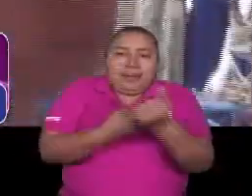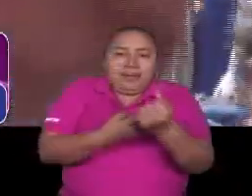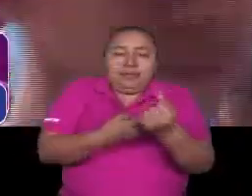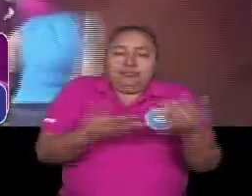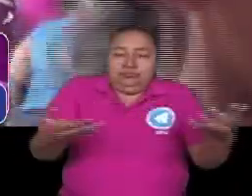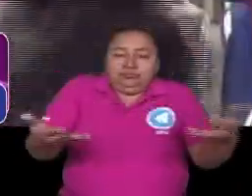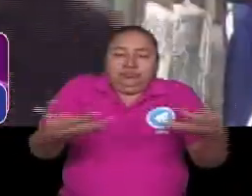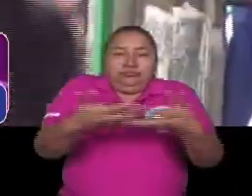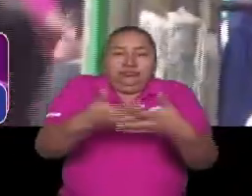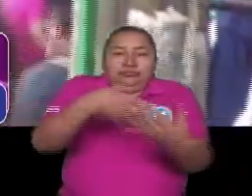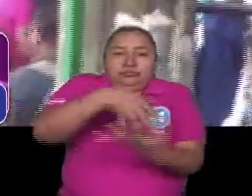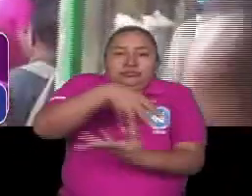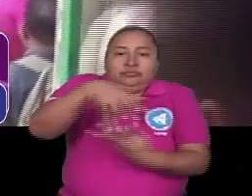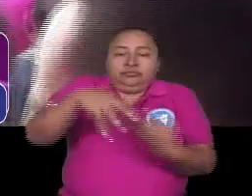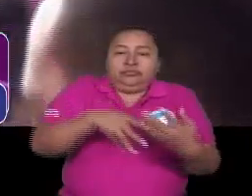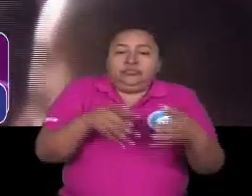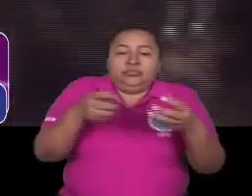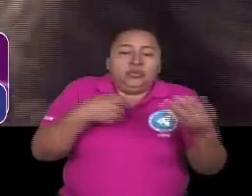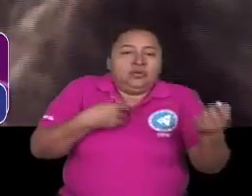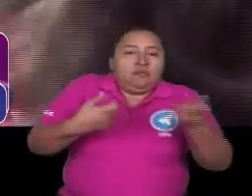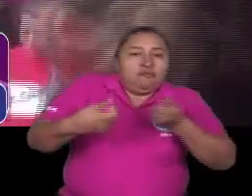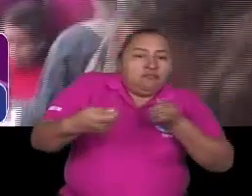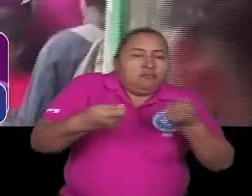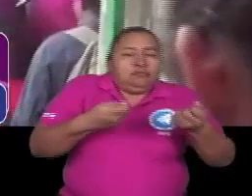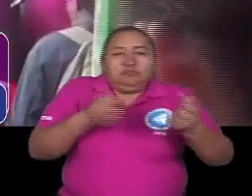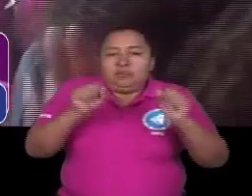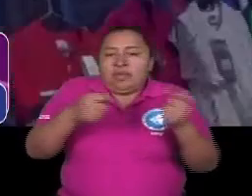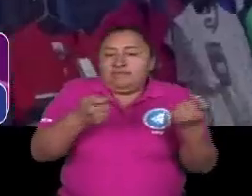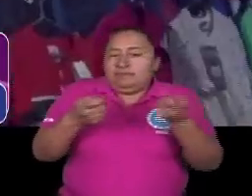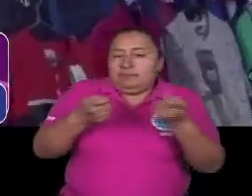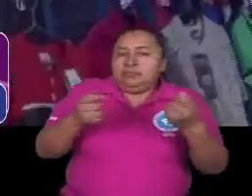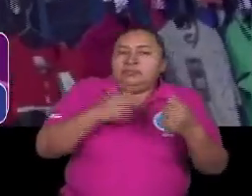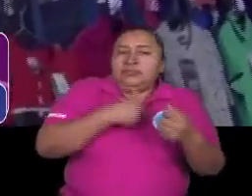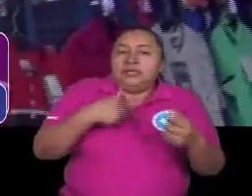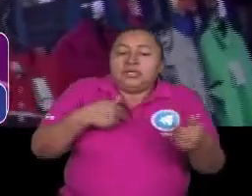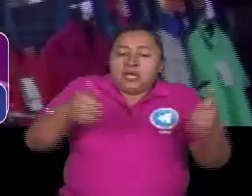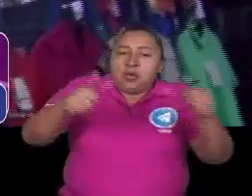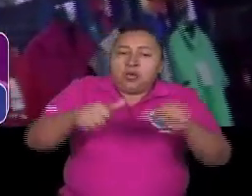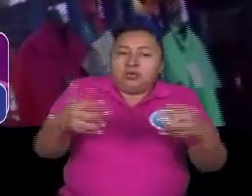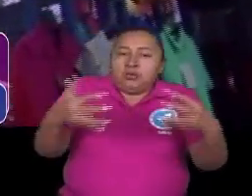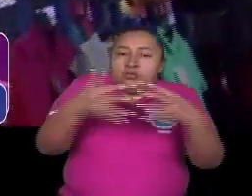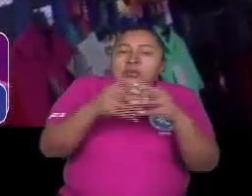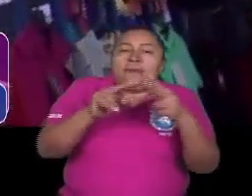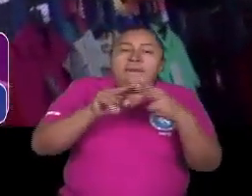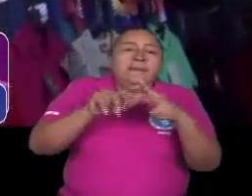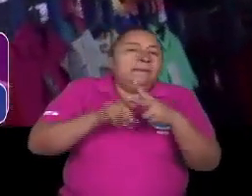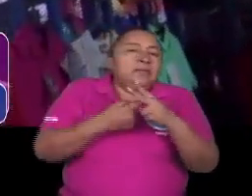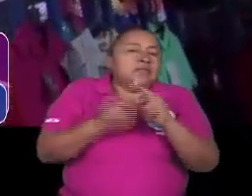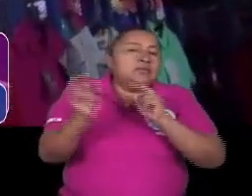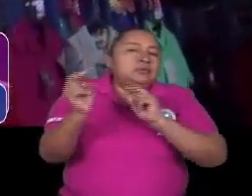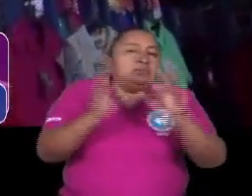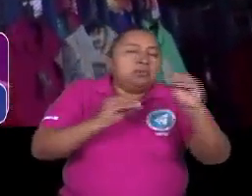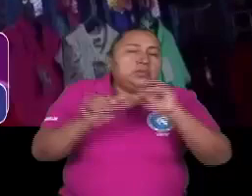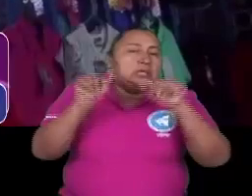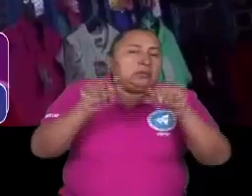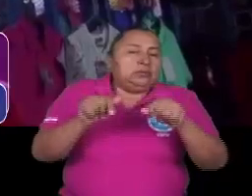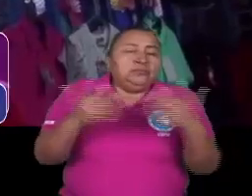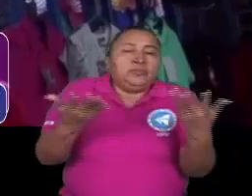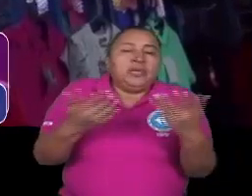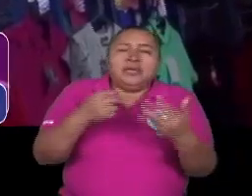sociales dentro de una correlación de fuerzas en que pueden establecer vinculación a partir del diálogo. ¿Qué significa tener ese